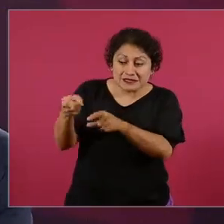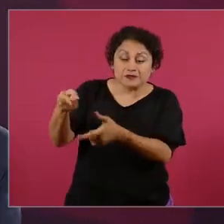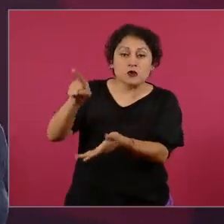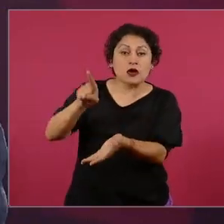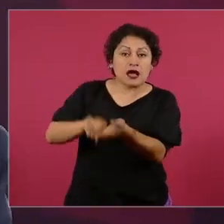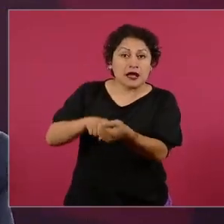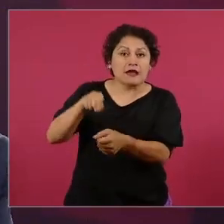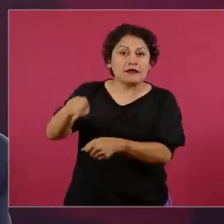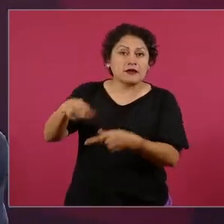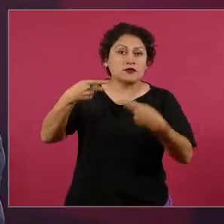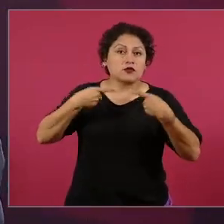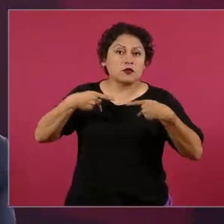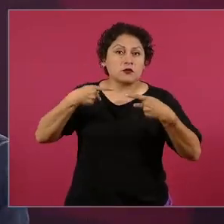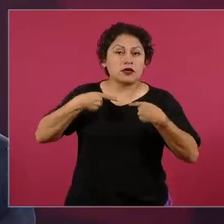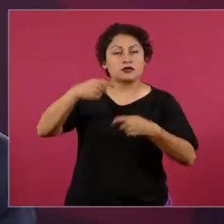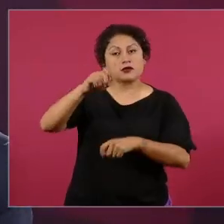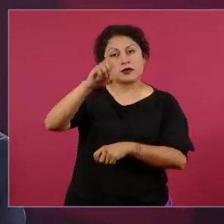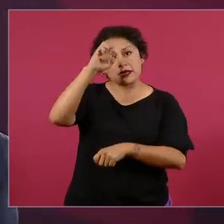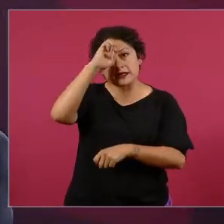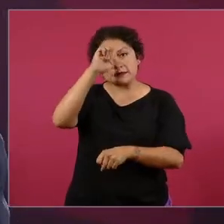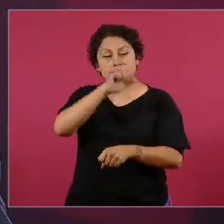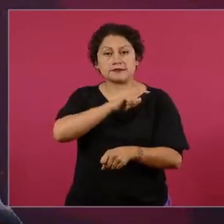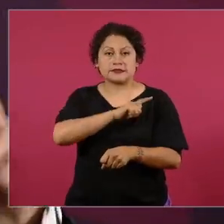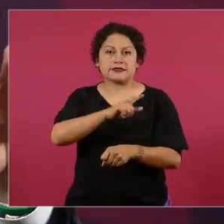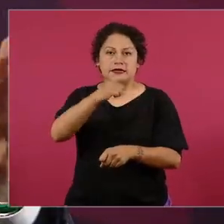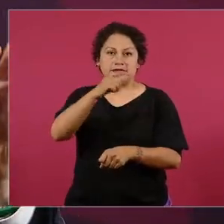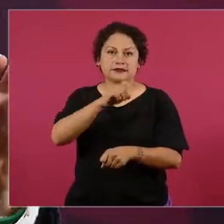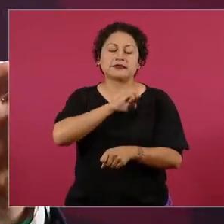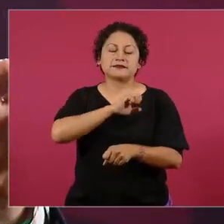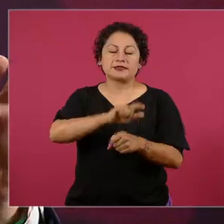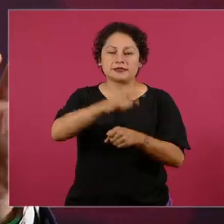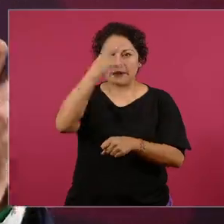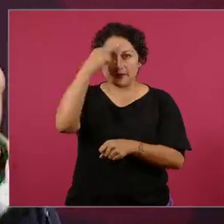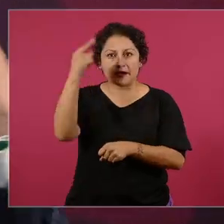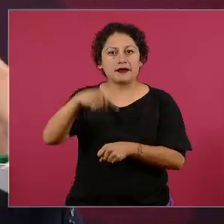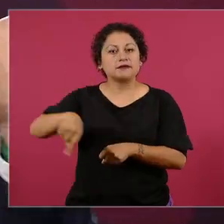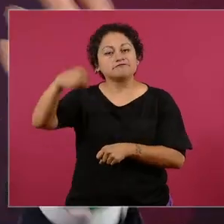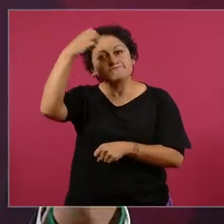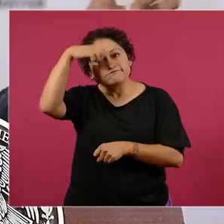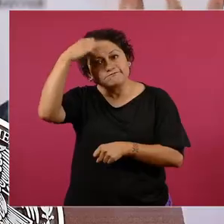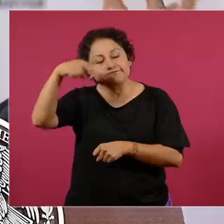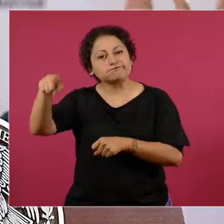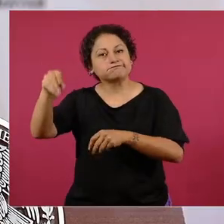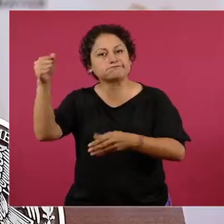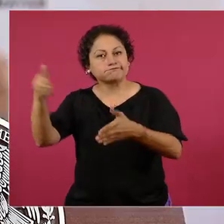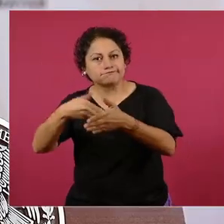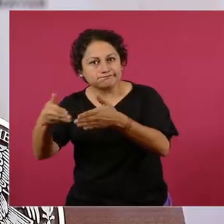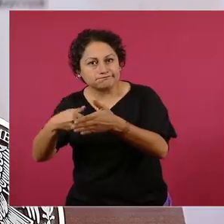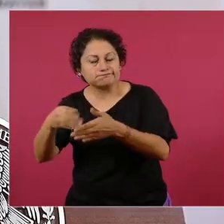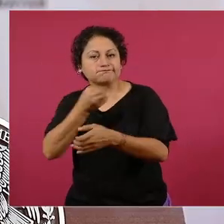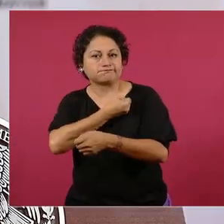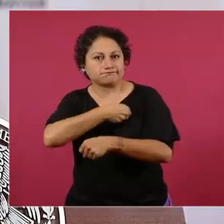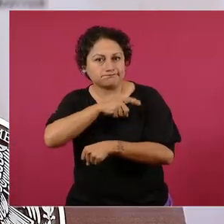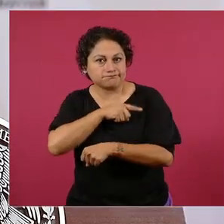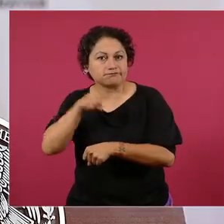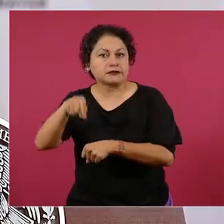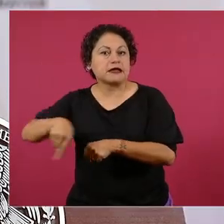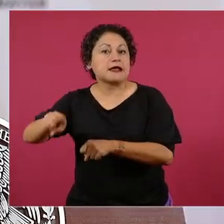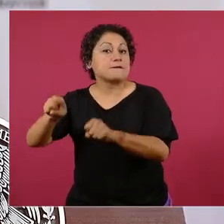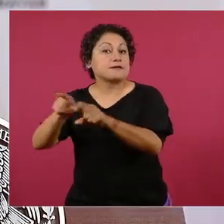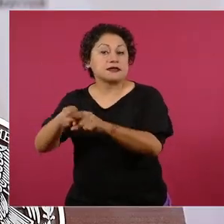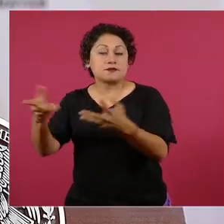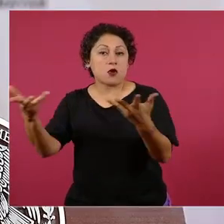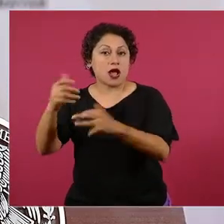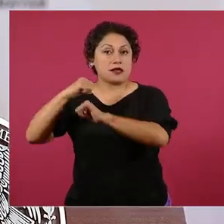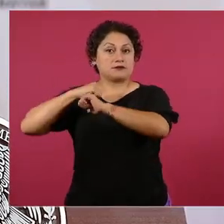nutriólogo, preparadores de alimentos, ahí están las cocinas, que dotan de la alimentación al propio personal en el turno de trabajo, pero sobre todo a los